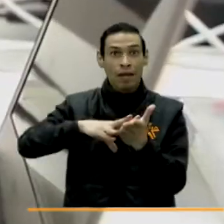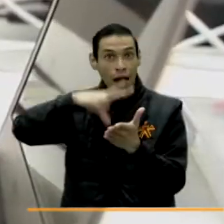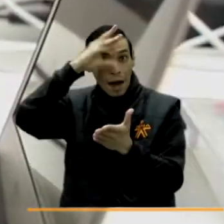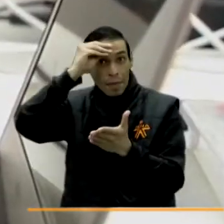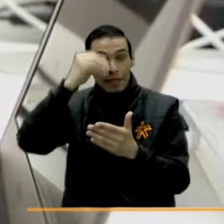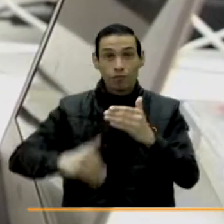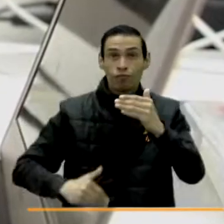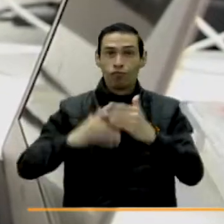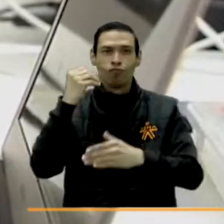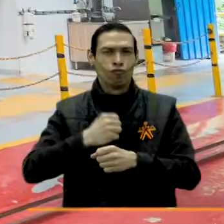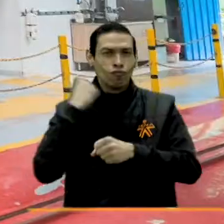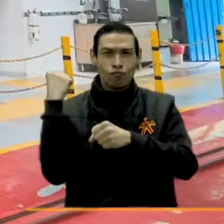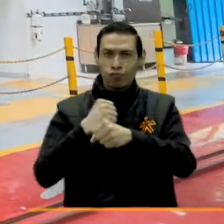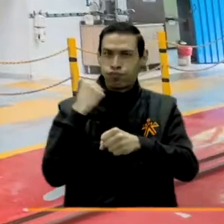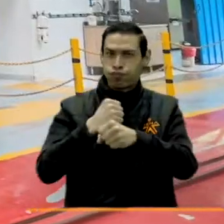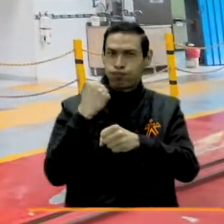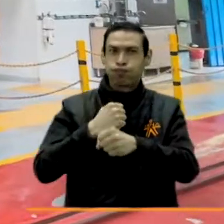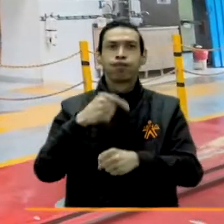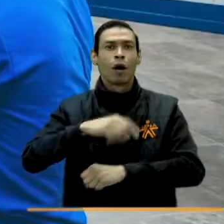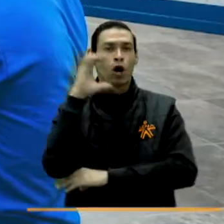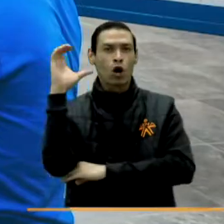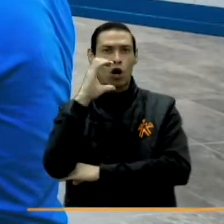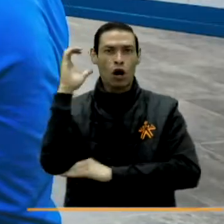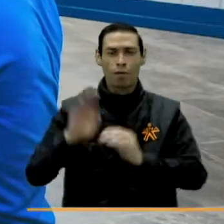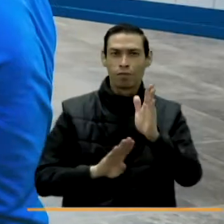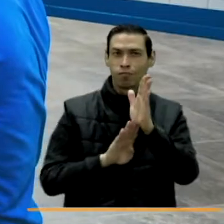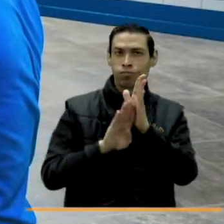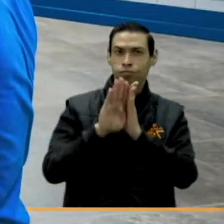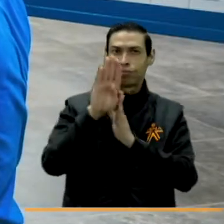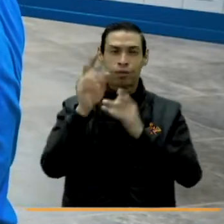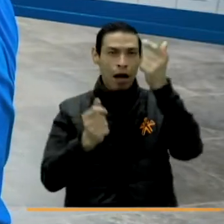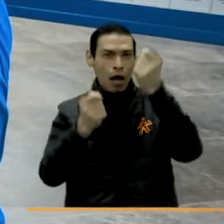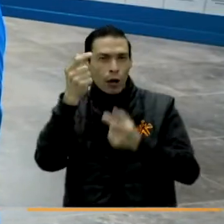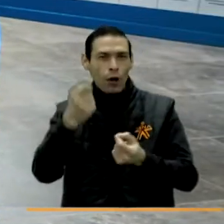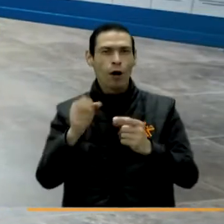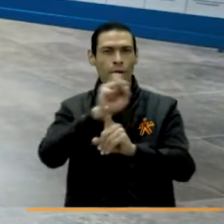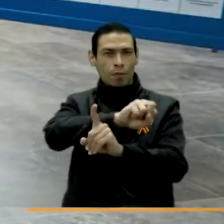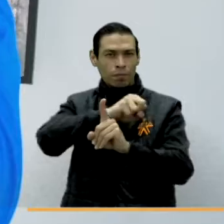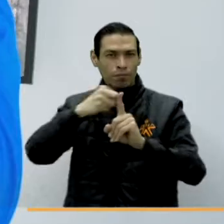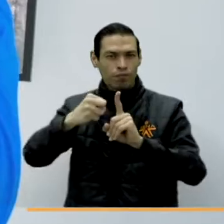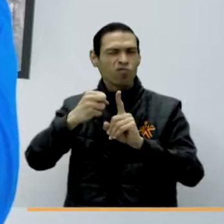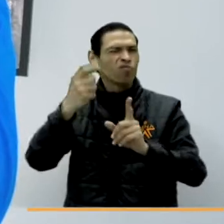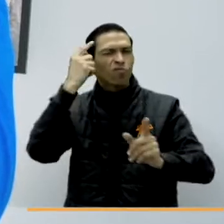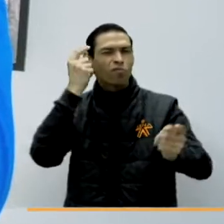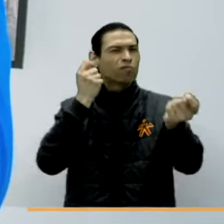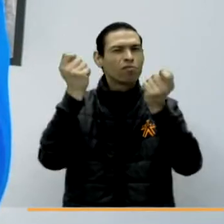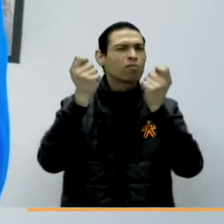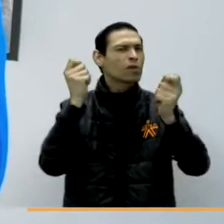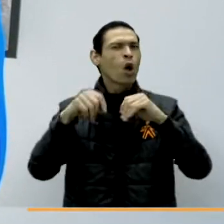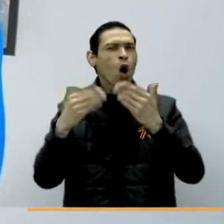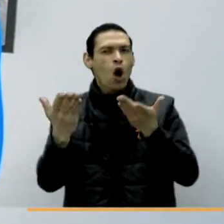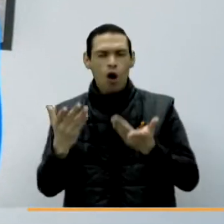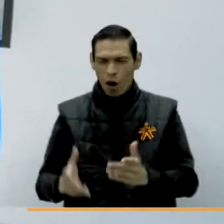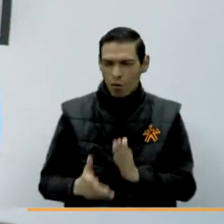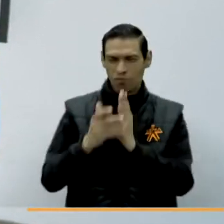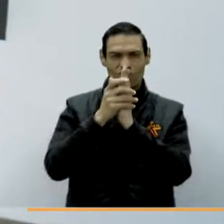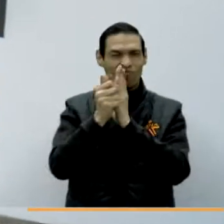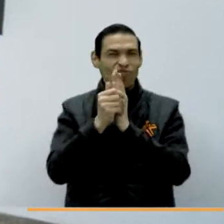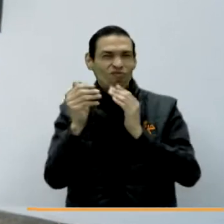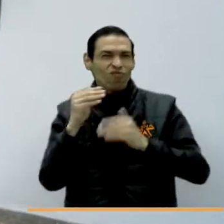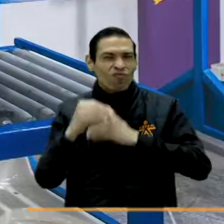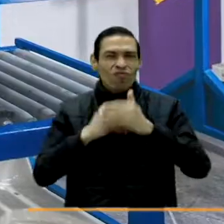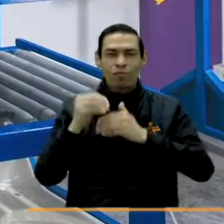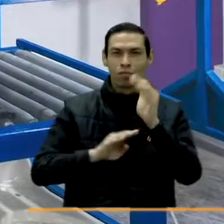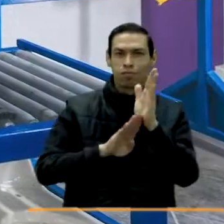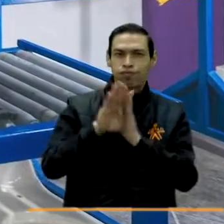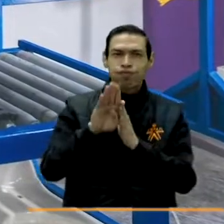y promover la empleabilidad y el crecimiento económico y social del país por medio de estrategias como el desarrollo de un modelo de escuela de